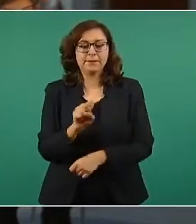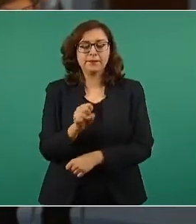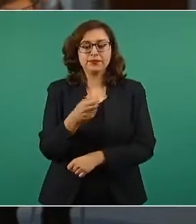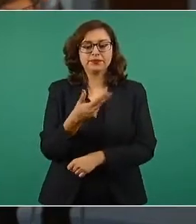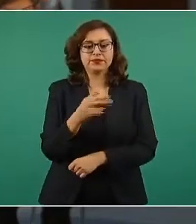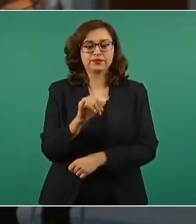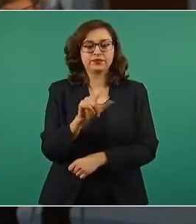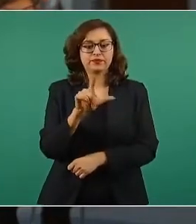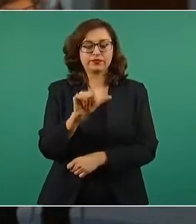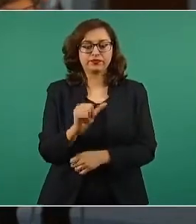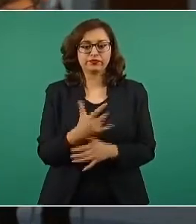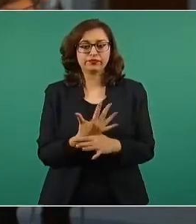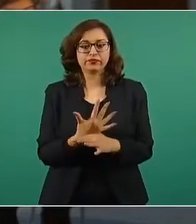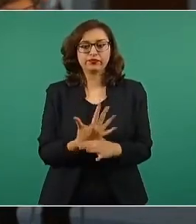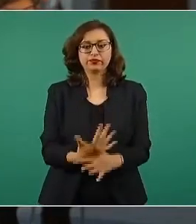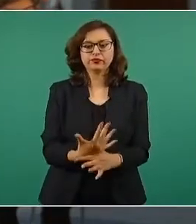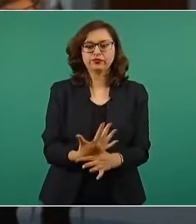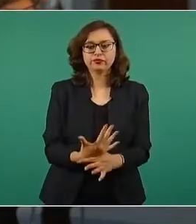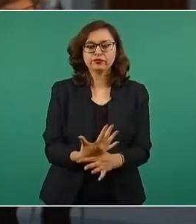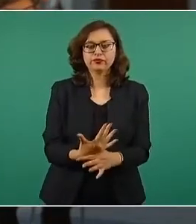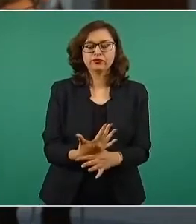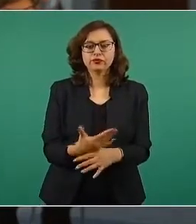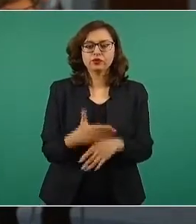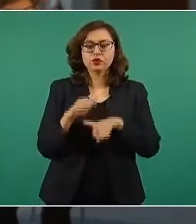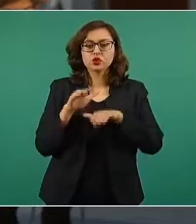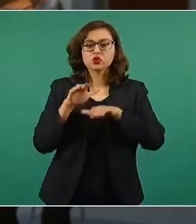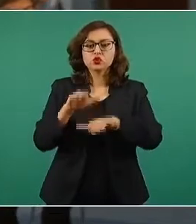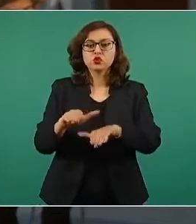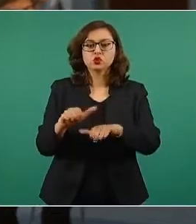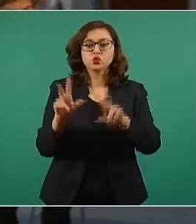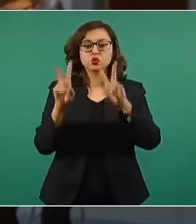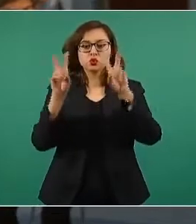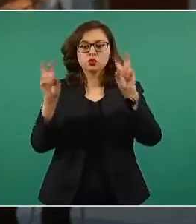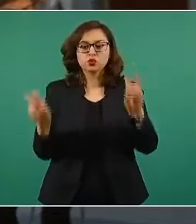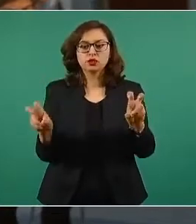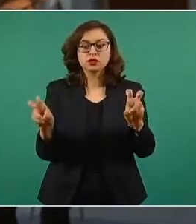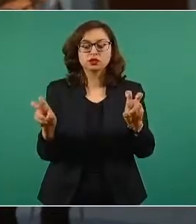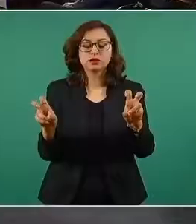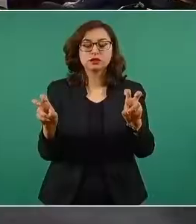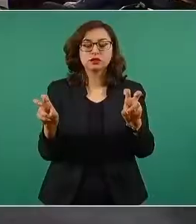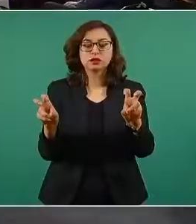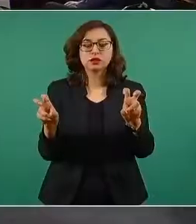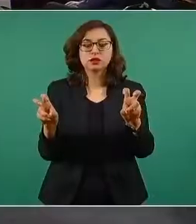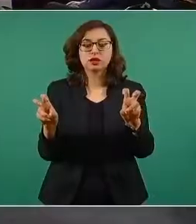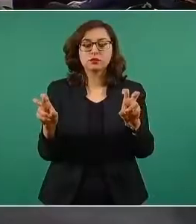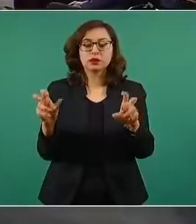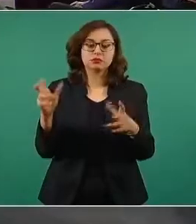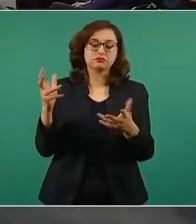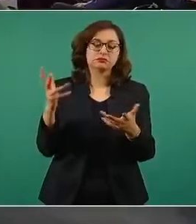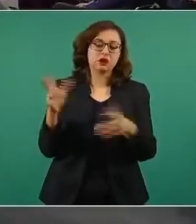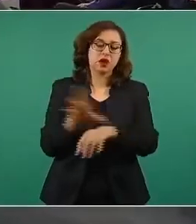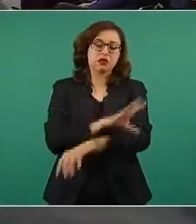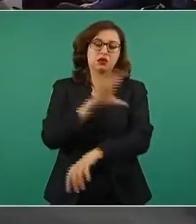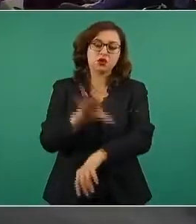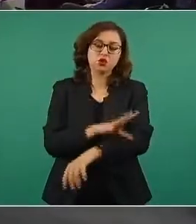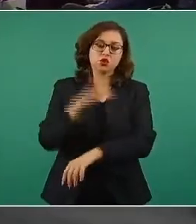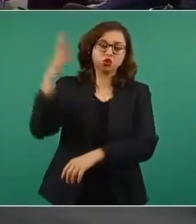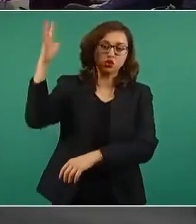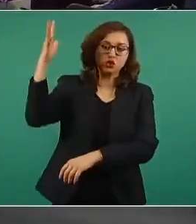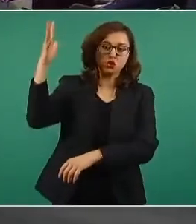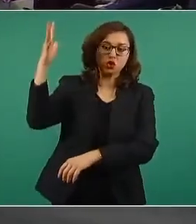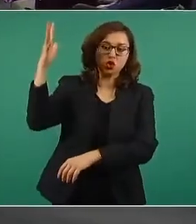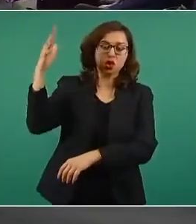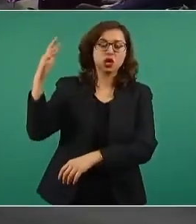sobre unas plantas fotovoltaicas, unas plantas solares para energía.